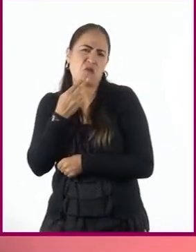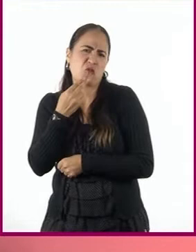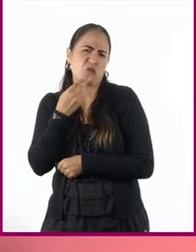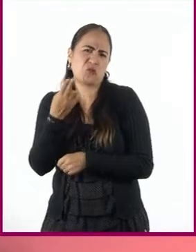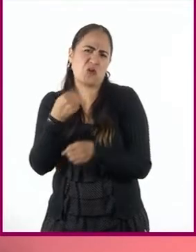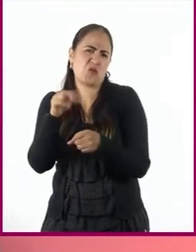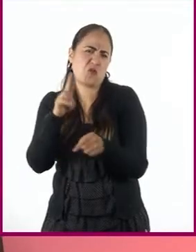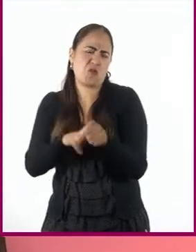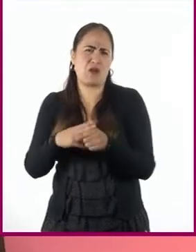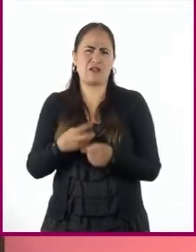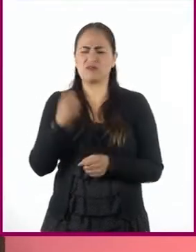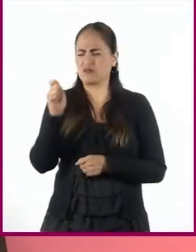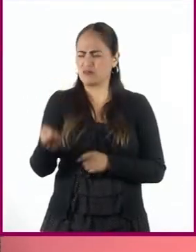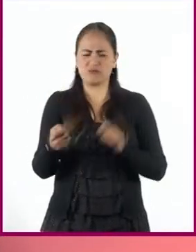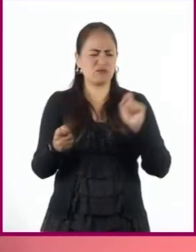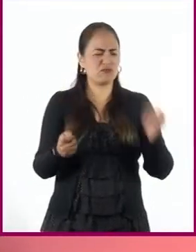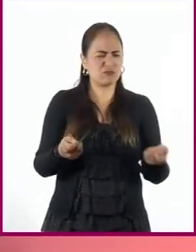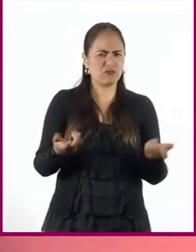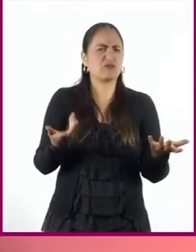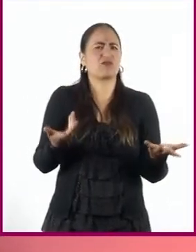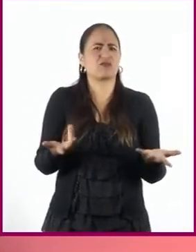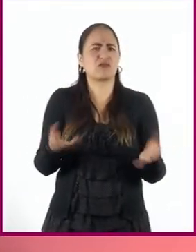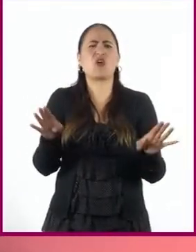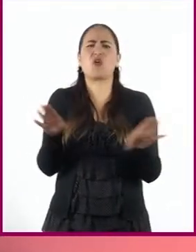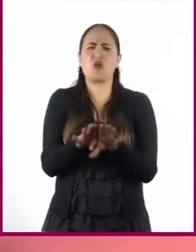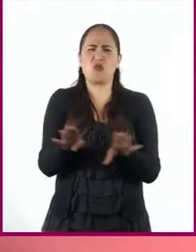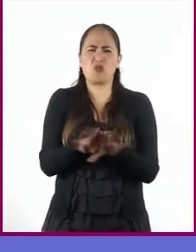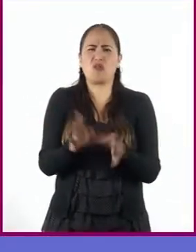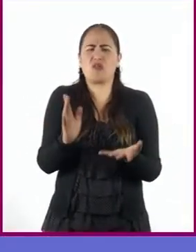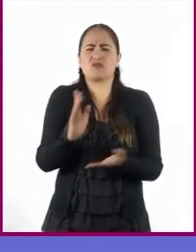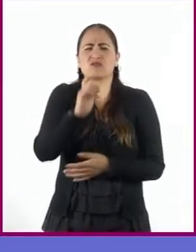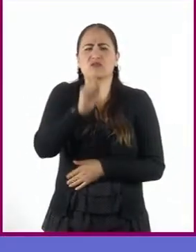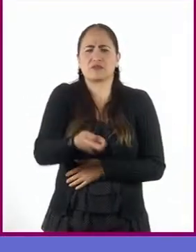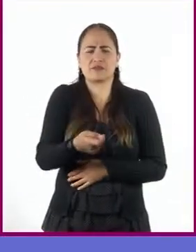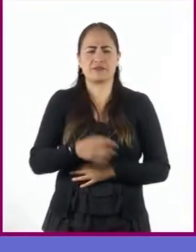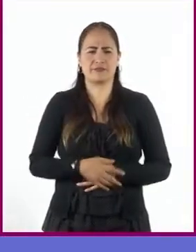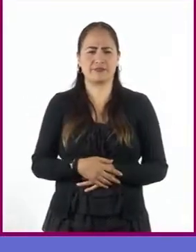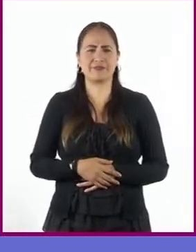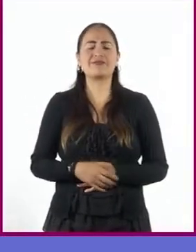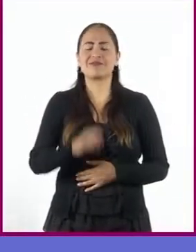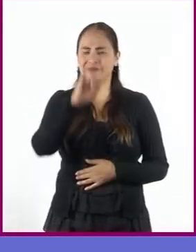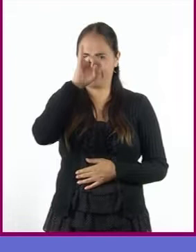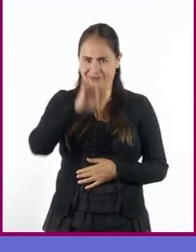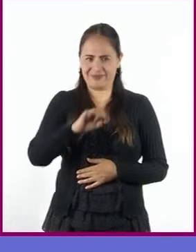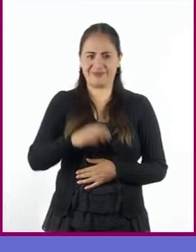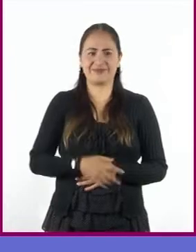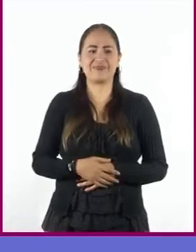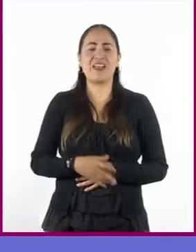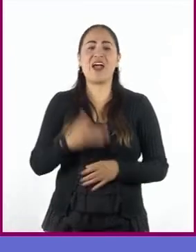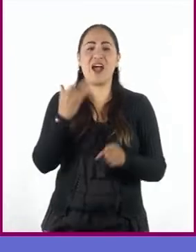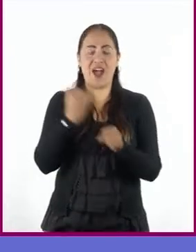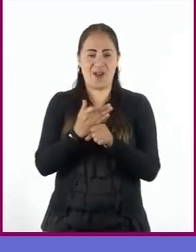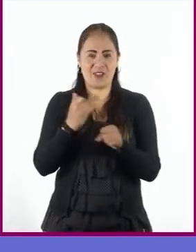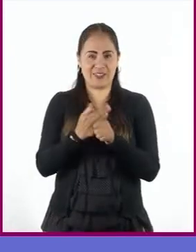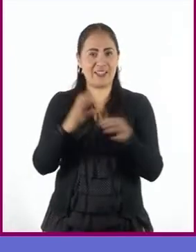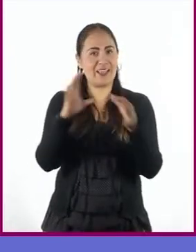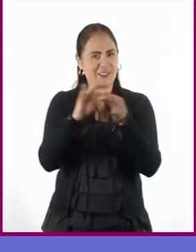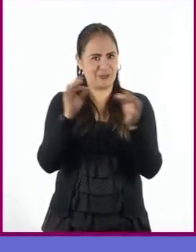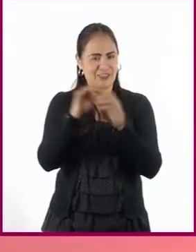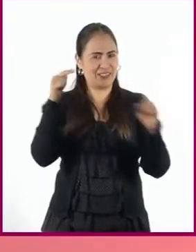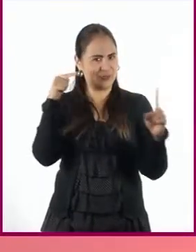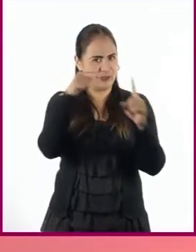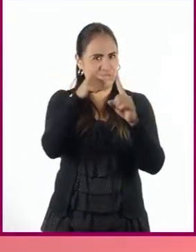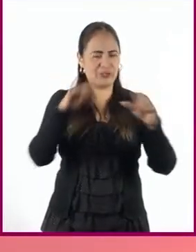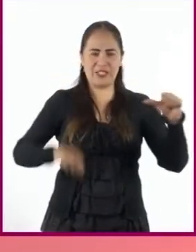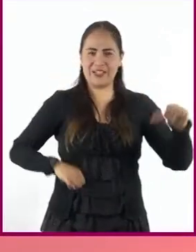¿Podría explicarnos con más detalle a qué se refiere? Desde luego. Es más, te voy a explicar con un reto.